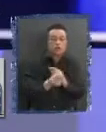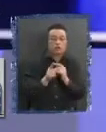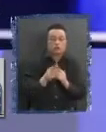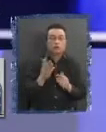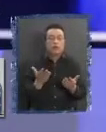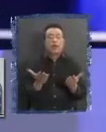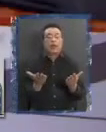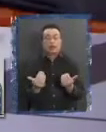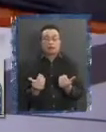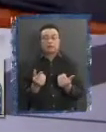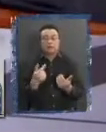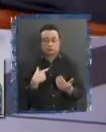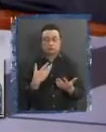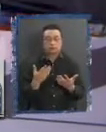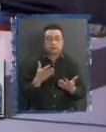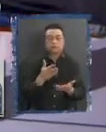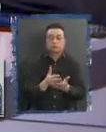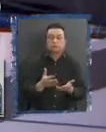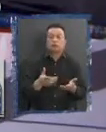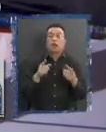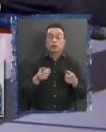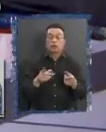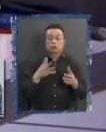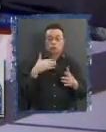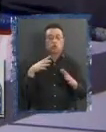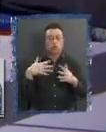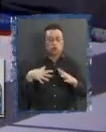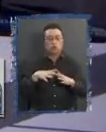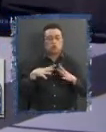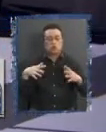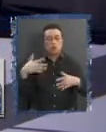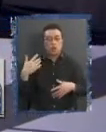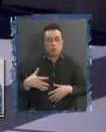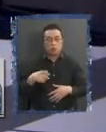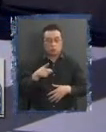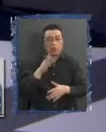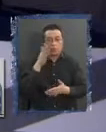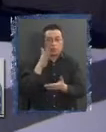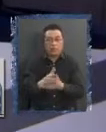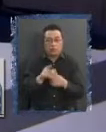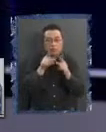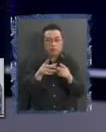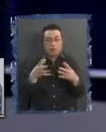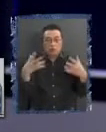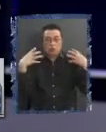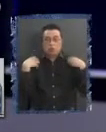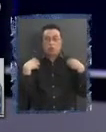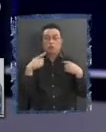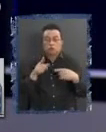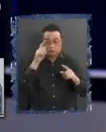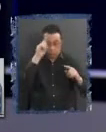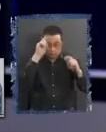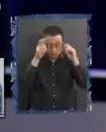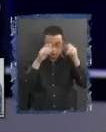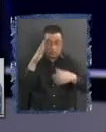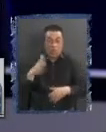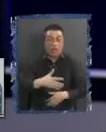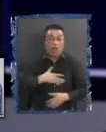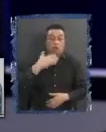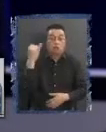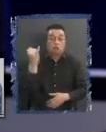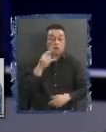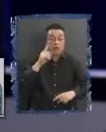para comunicarse. Bueno, perdemos, porque hay un elemento muy importante, Elisa, eso es de que se crean las autonomías territoriales